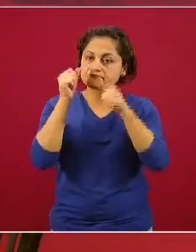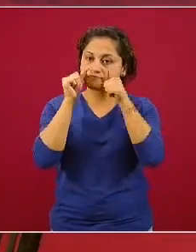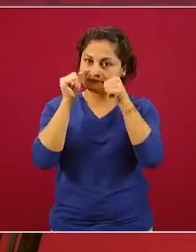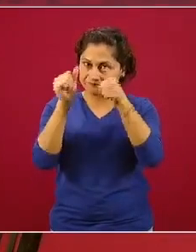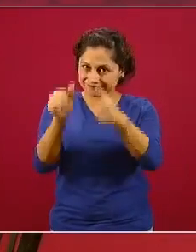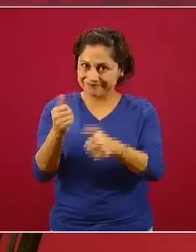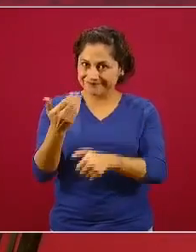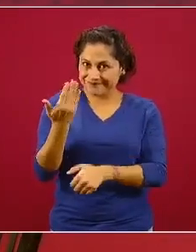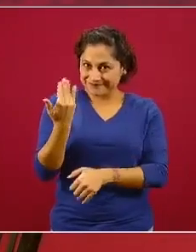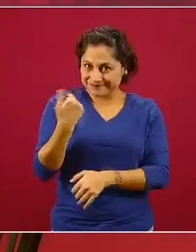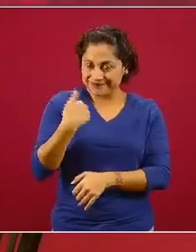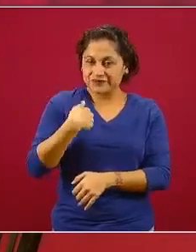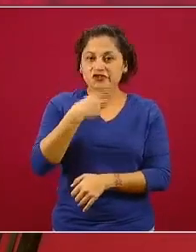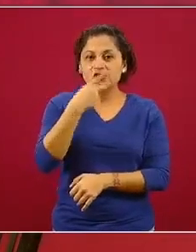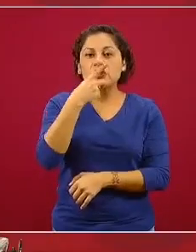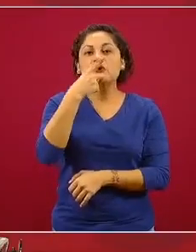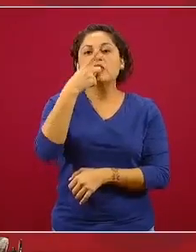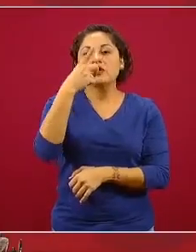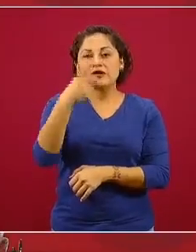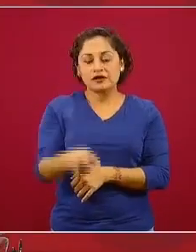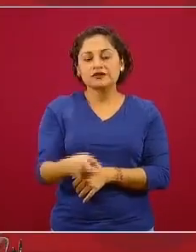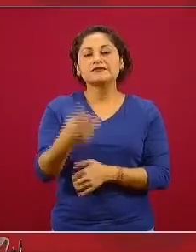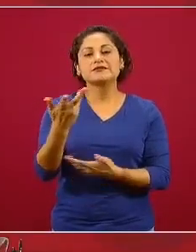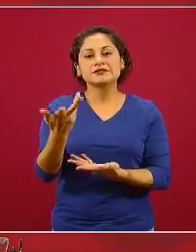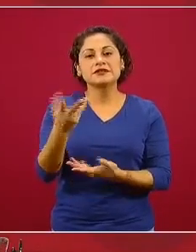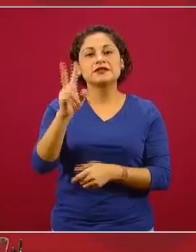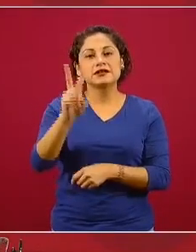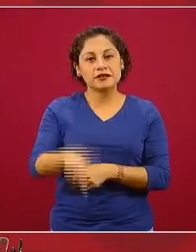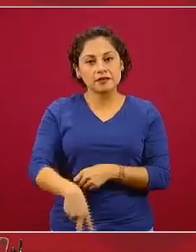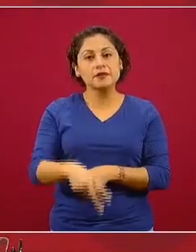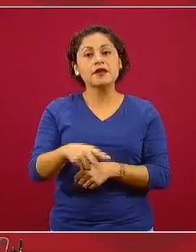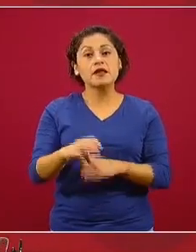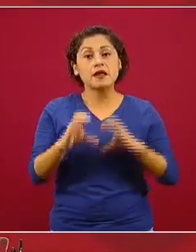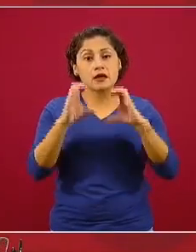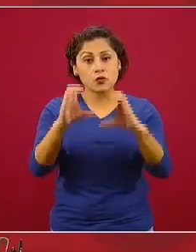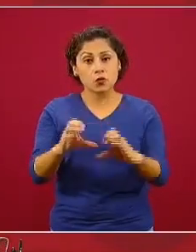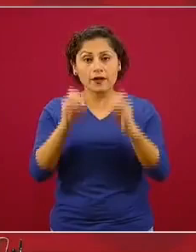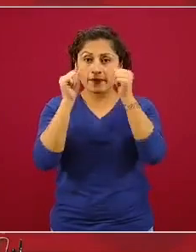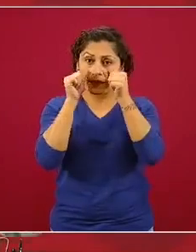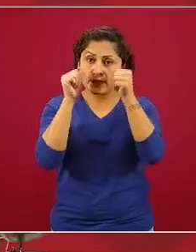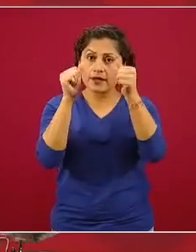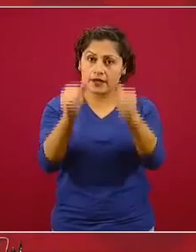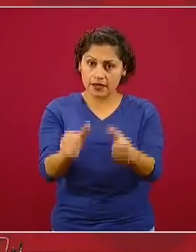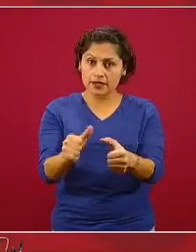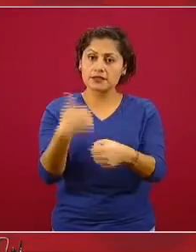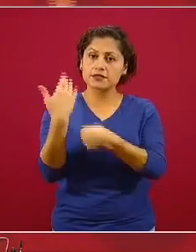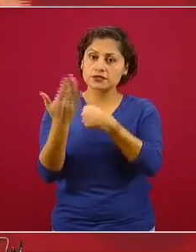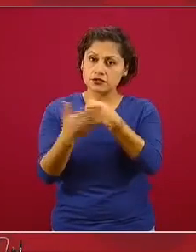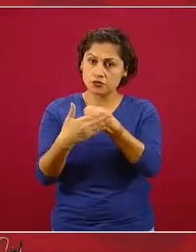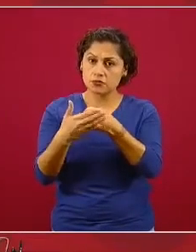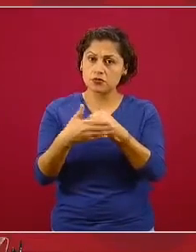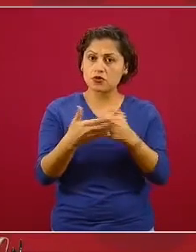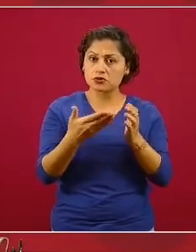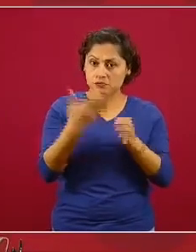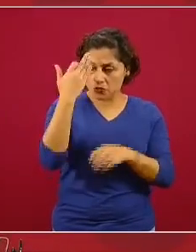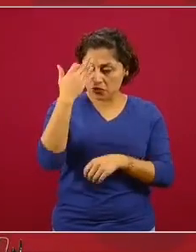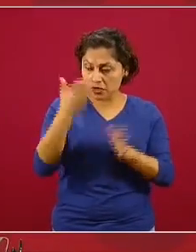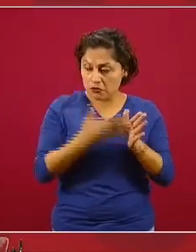larga. Eso es lo que quisto decir y sigue queriendo decir, es la velocidad a la que disminuye la epidemia